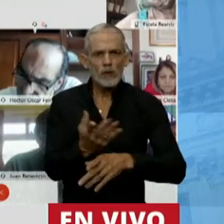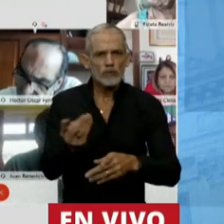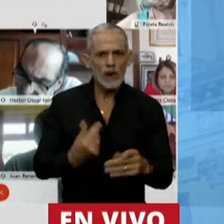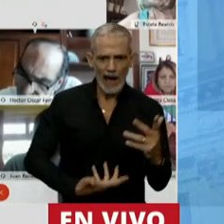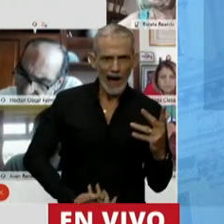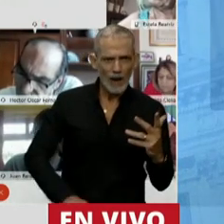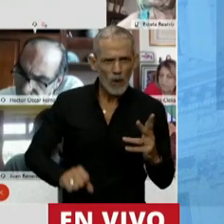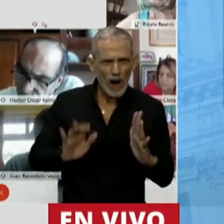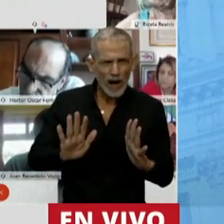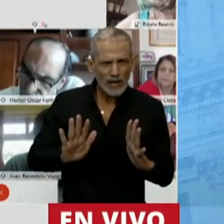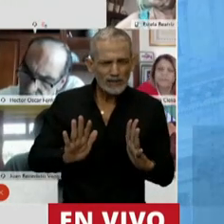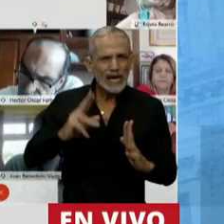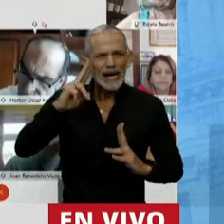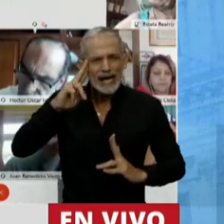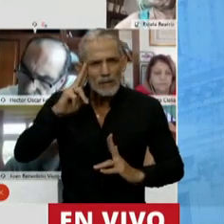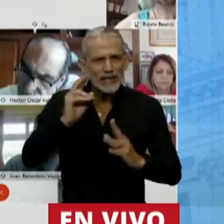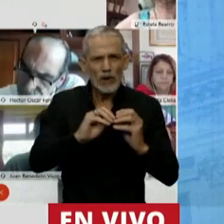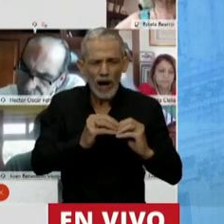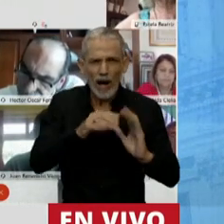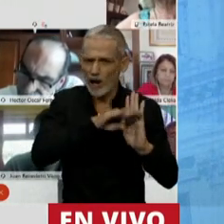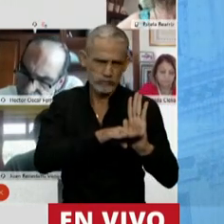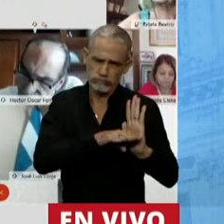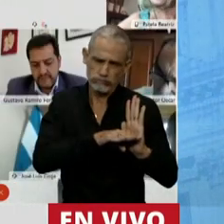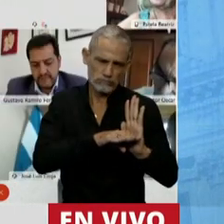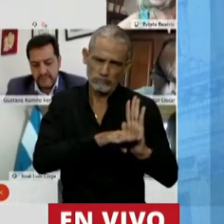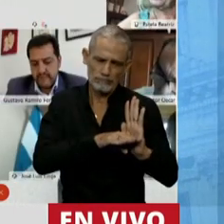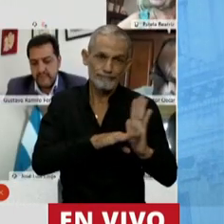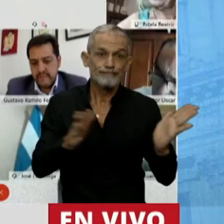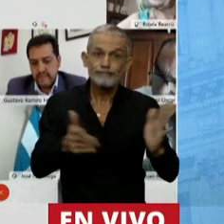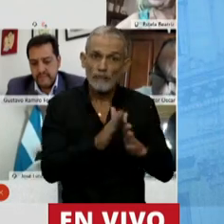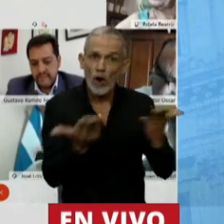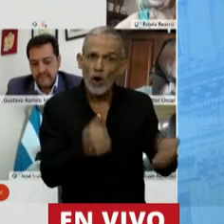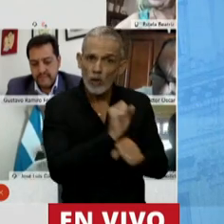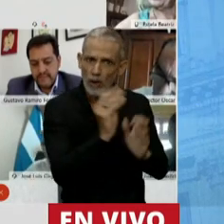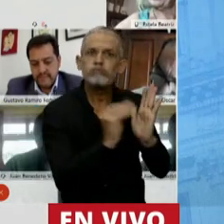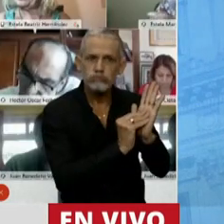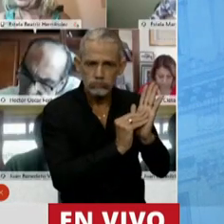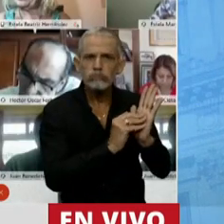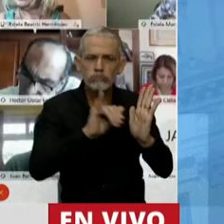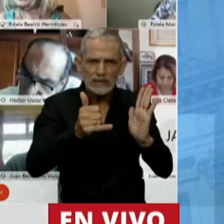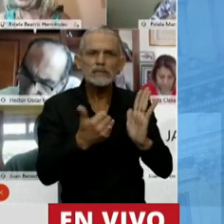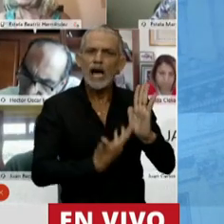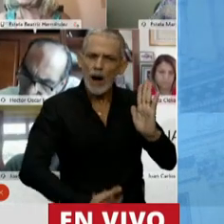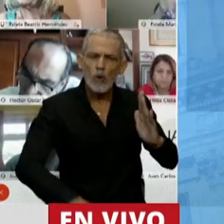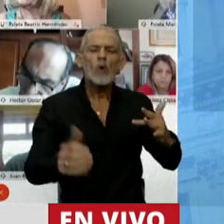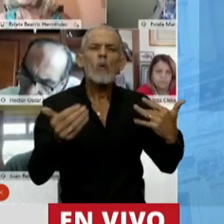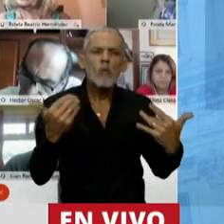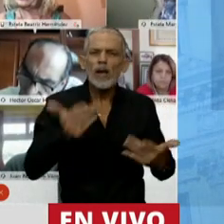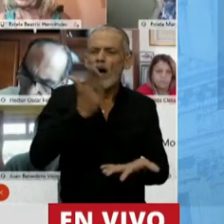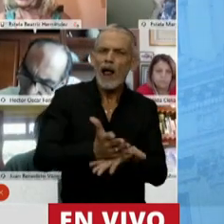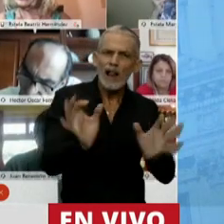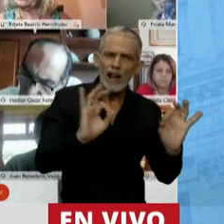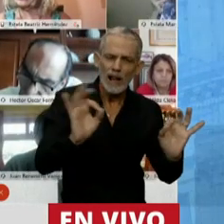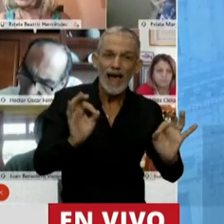practiquen un aborto respetando las causales. Siempre estuvo en el Código Penal que se podía realizar un aborto sin pena,